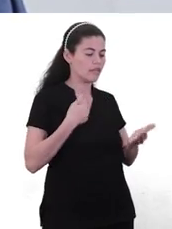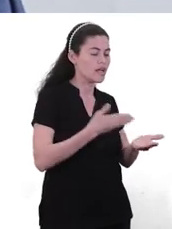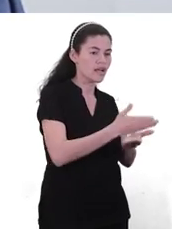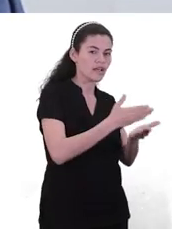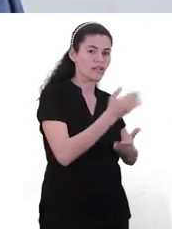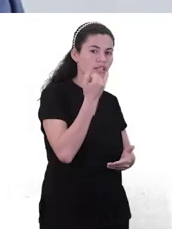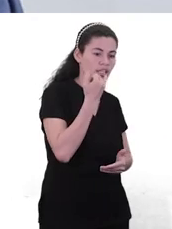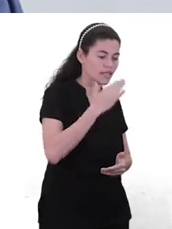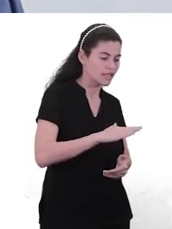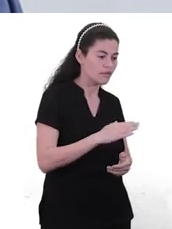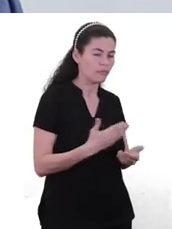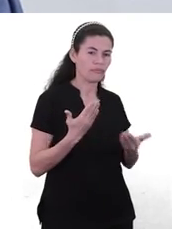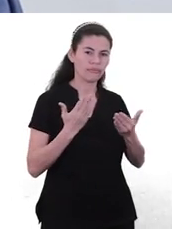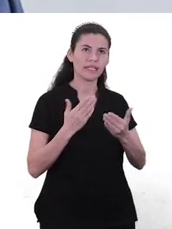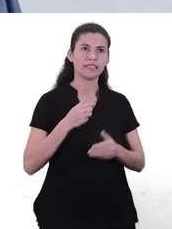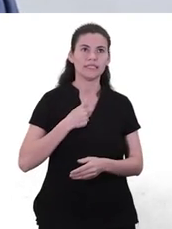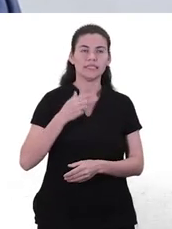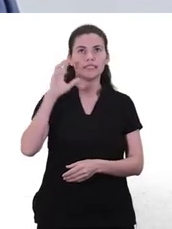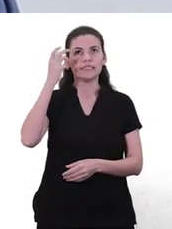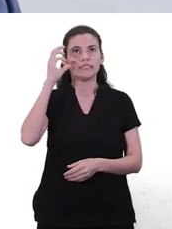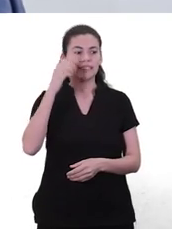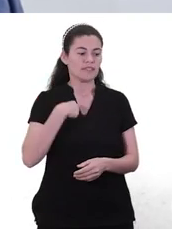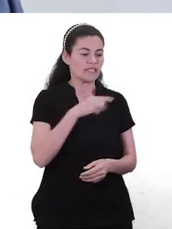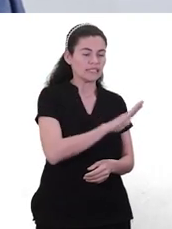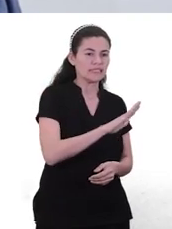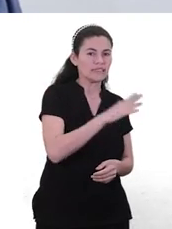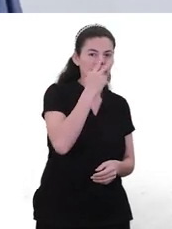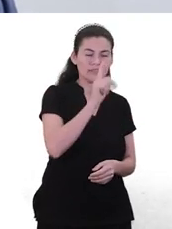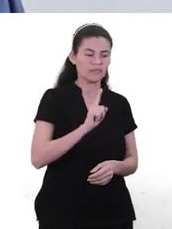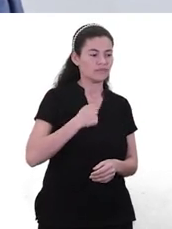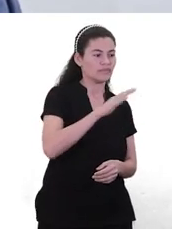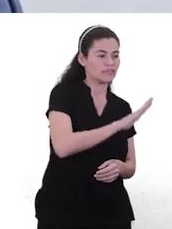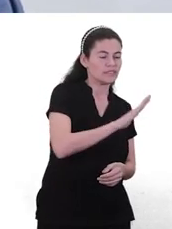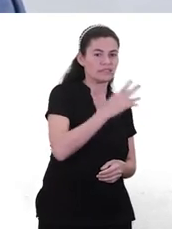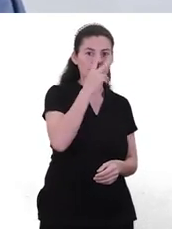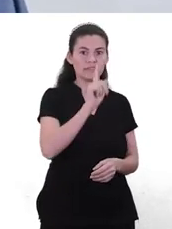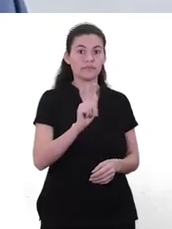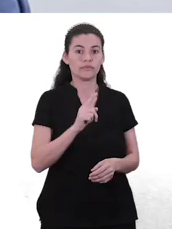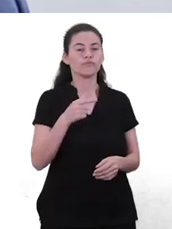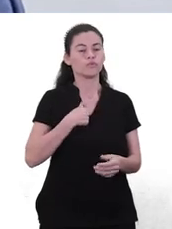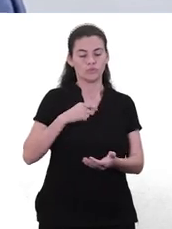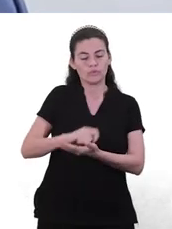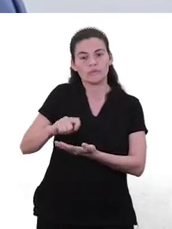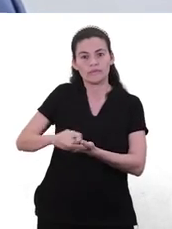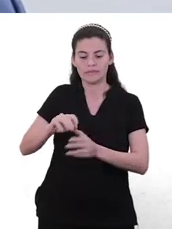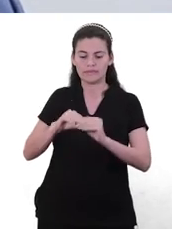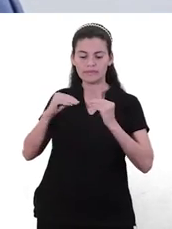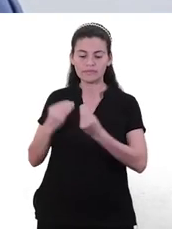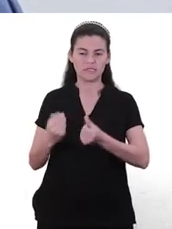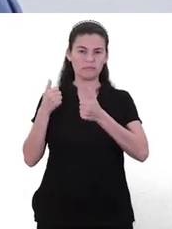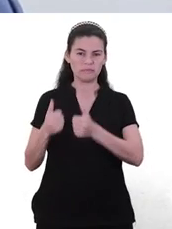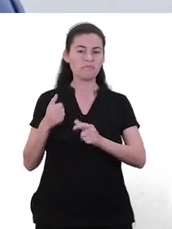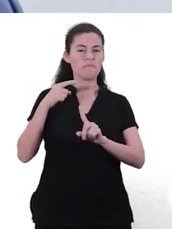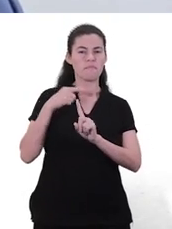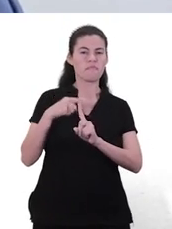a veces es más la presión del padre, que no quiere que su hijo se equivoque, a que el mismo niño no equivocase. Entonces, ¿cómo poder compaginar esa